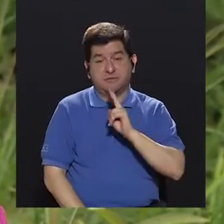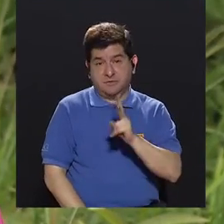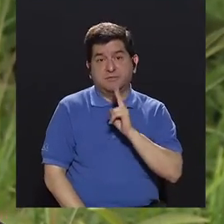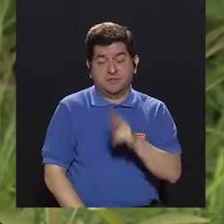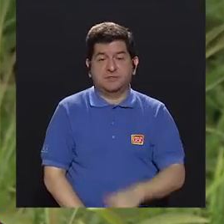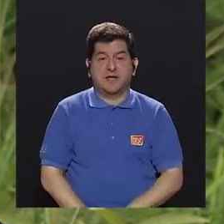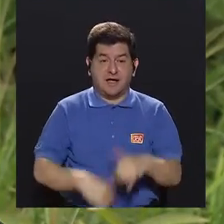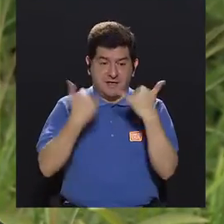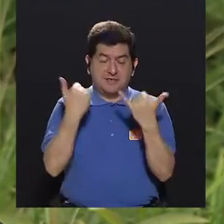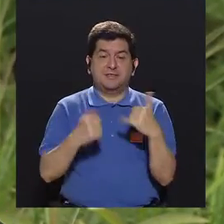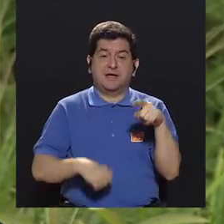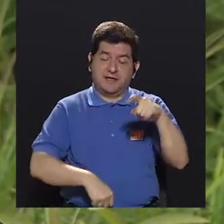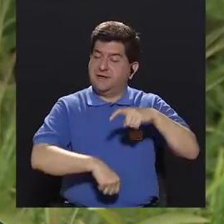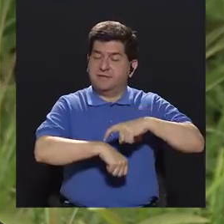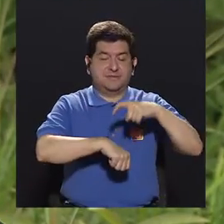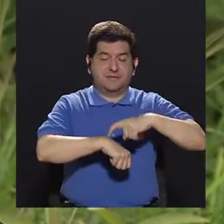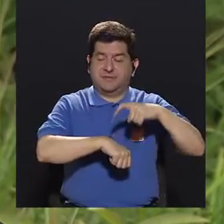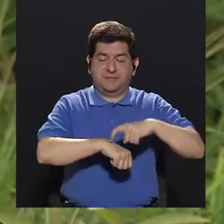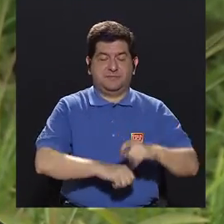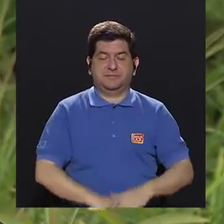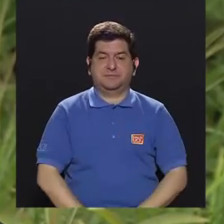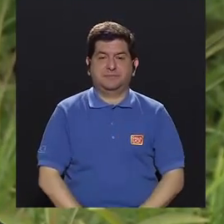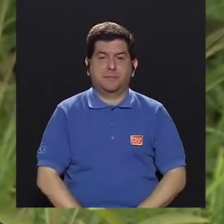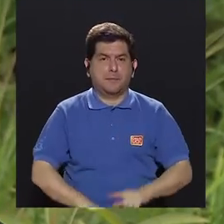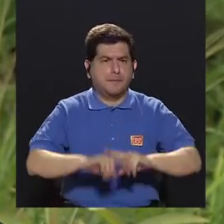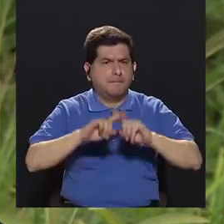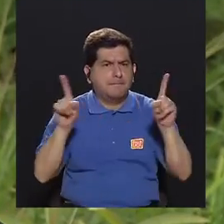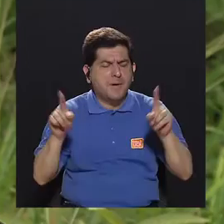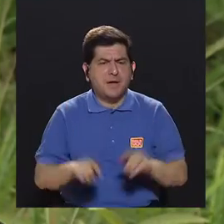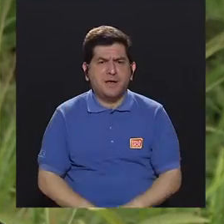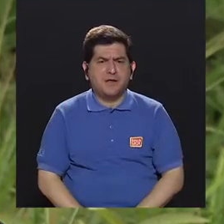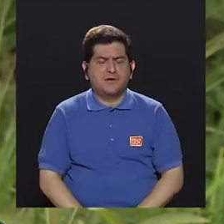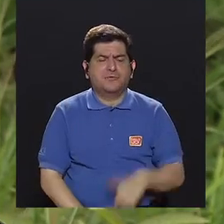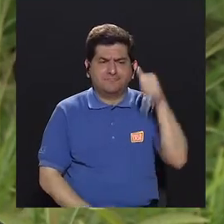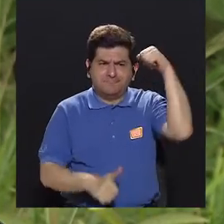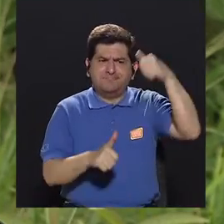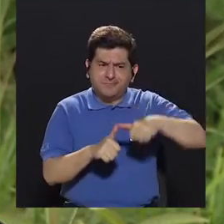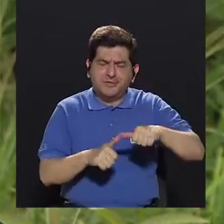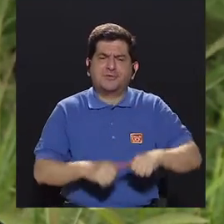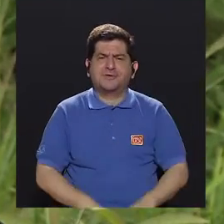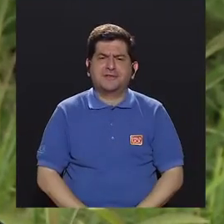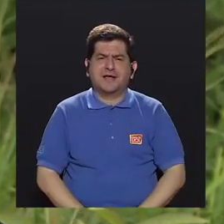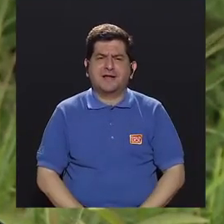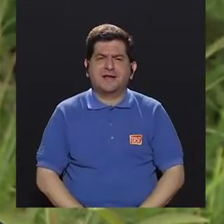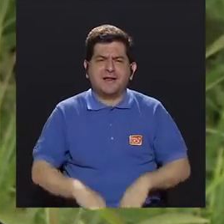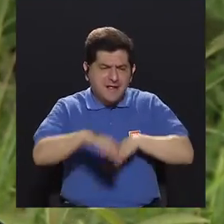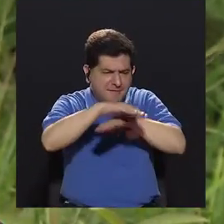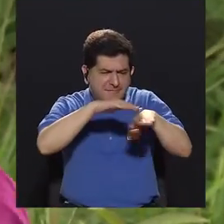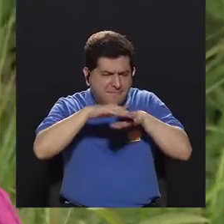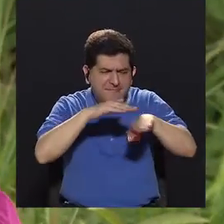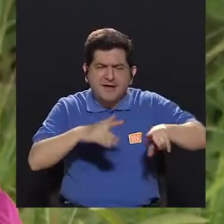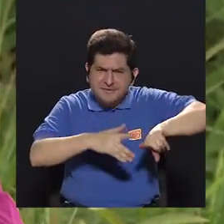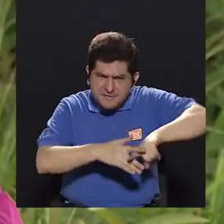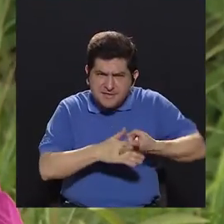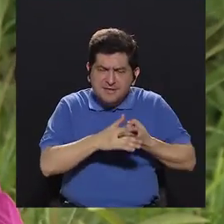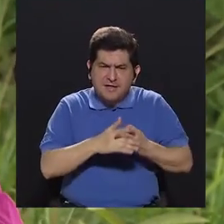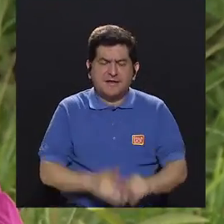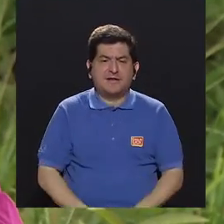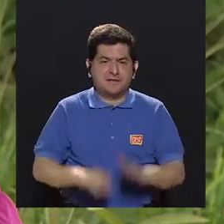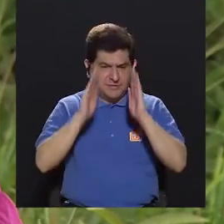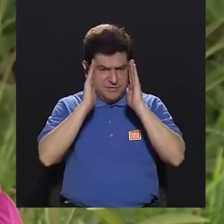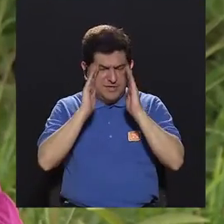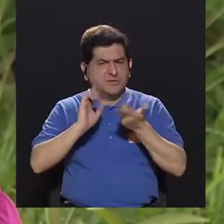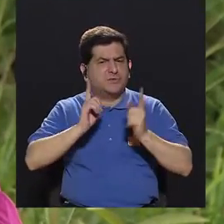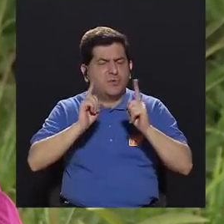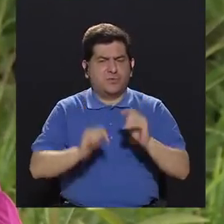realidad porque ya llegamos a ese punto pero no nos hagamos ciegos de no ver cuál es la raíz que está llamando